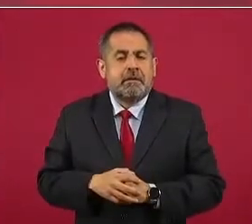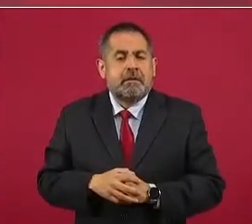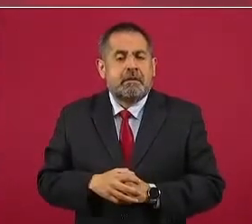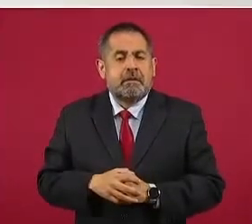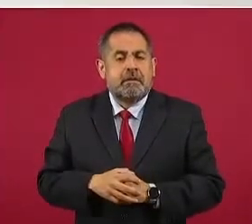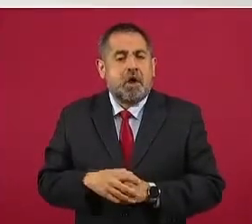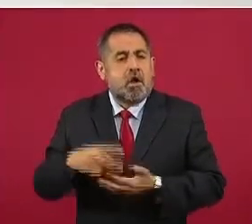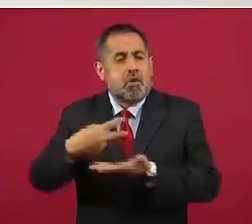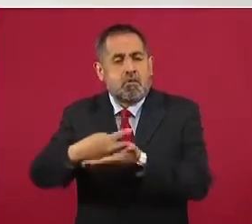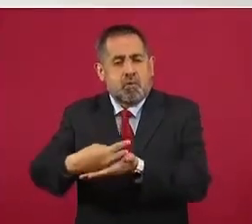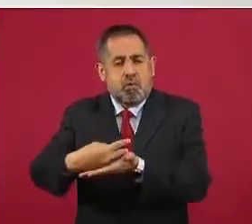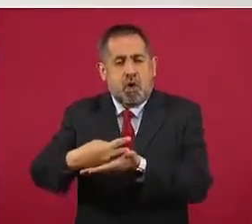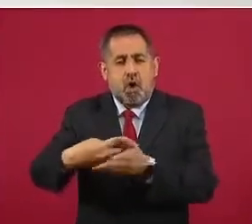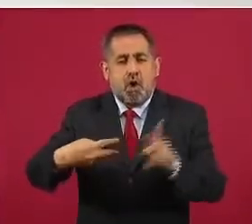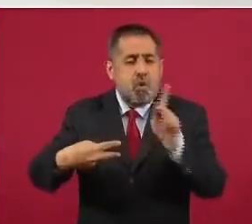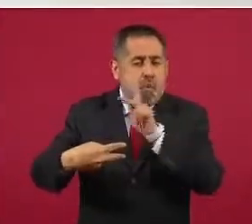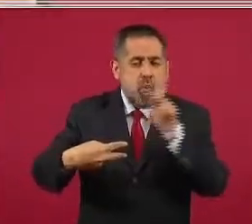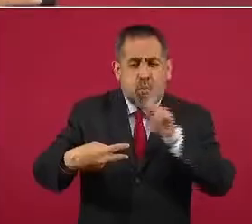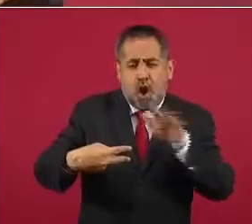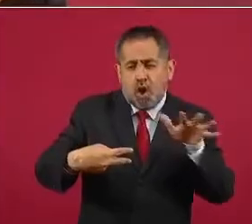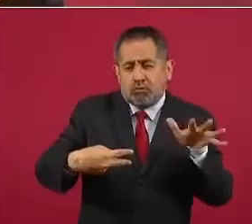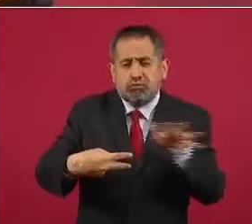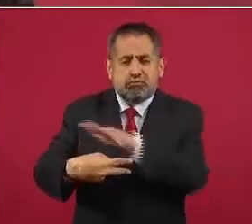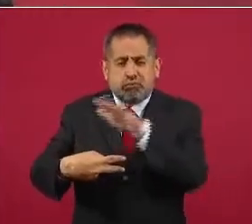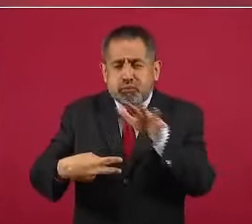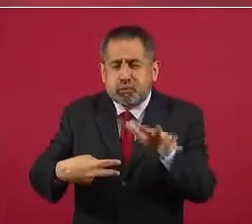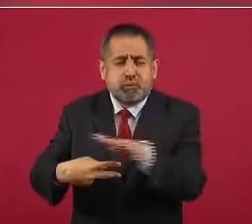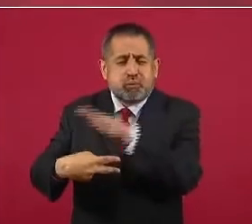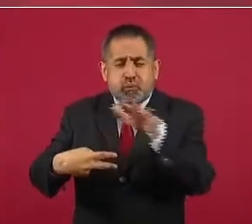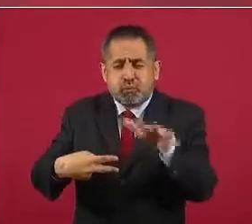Pasó el viento y ya,